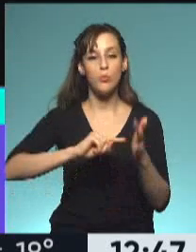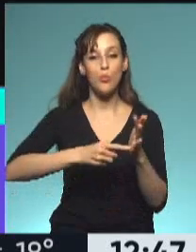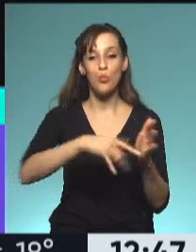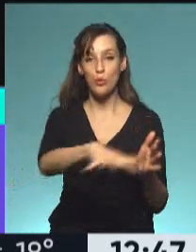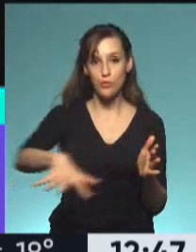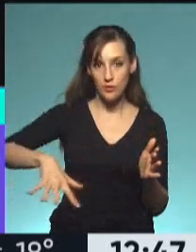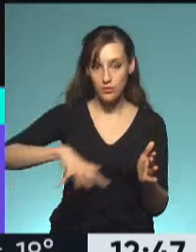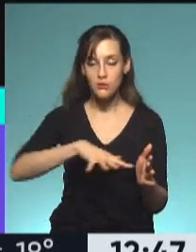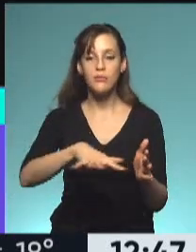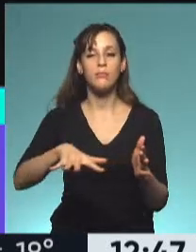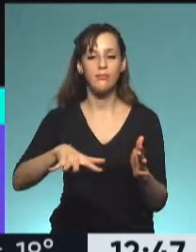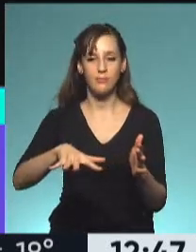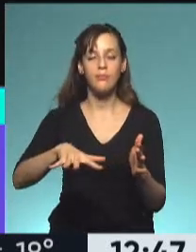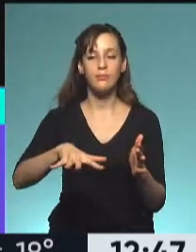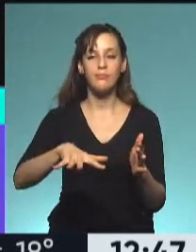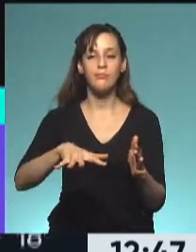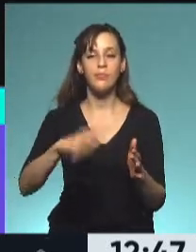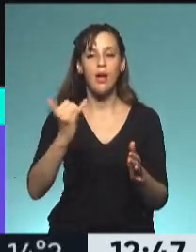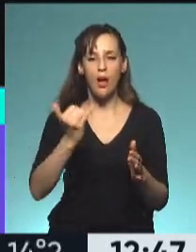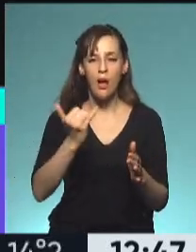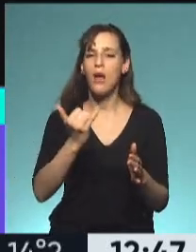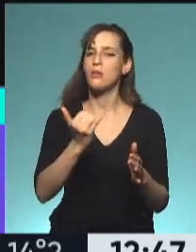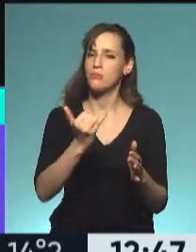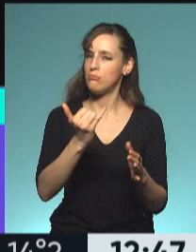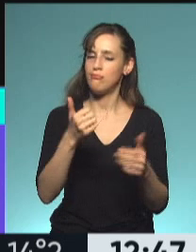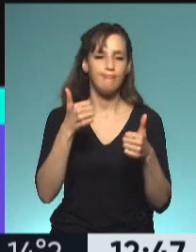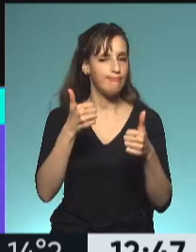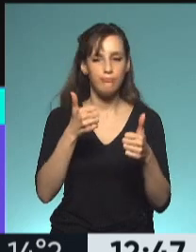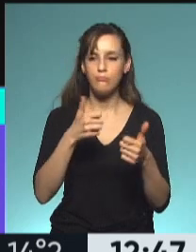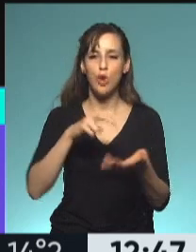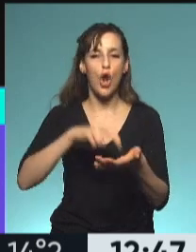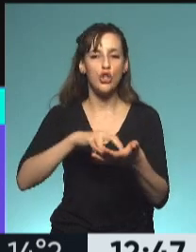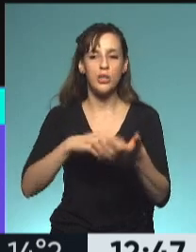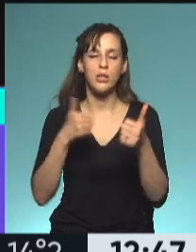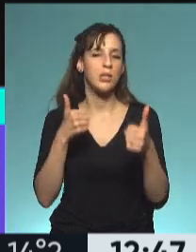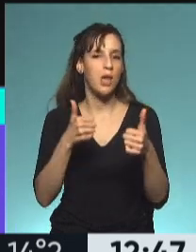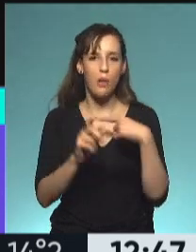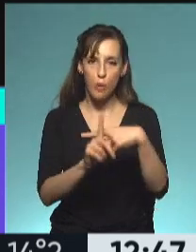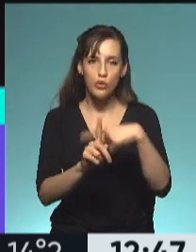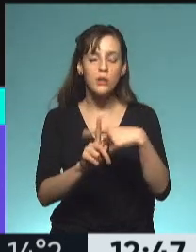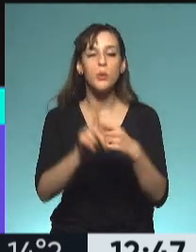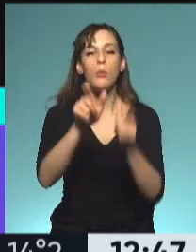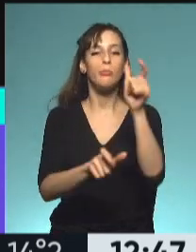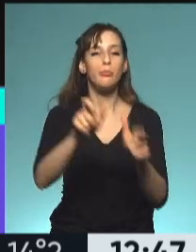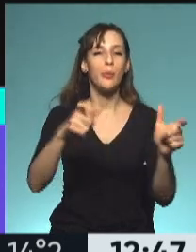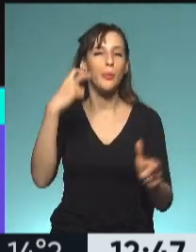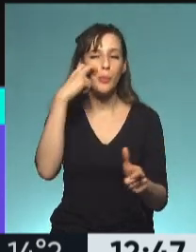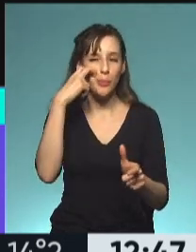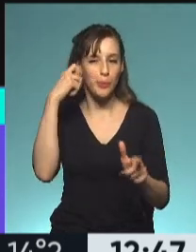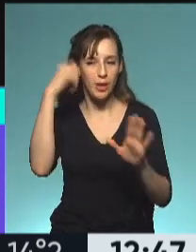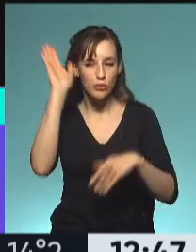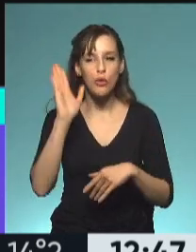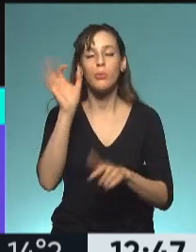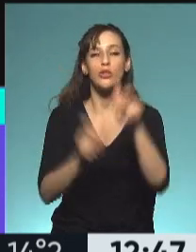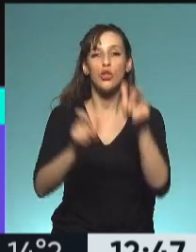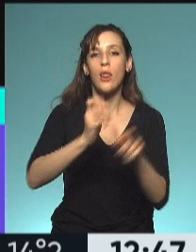realmente estamos comunicando una muy buena noticia, todos los adultos mayores, las personas con discapacidad